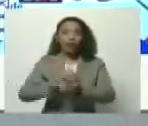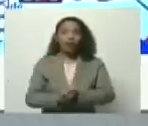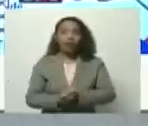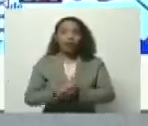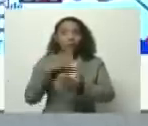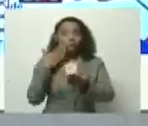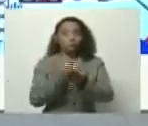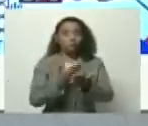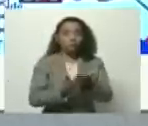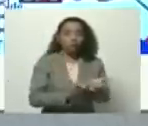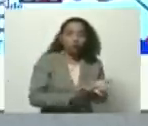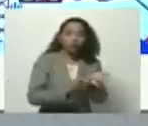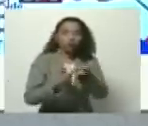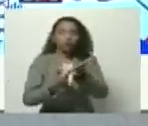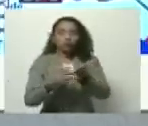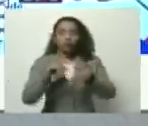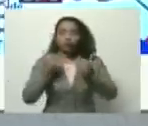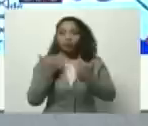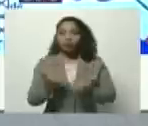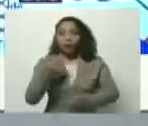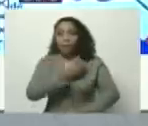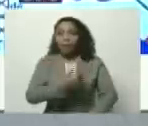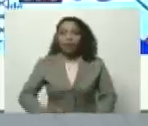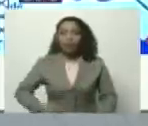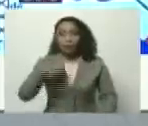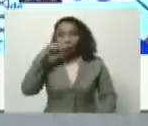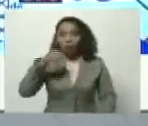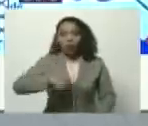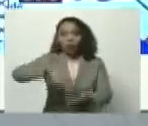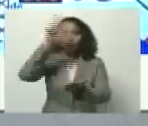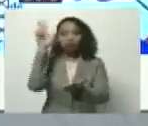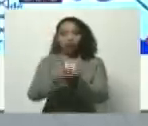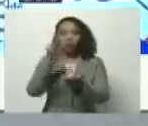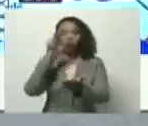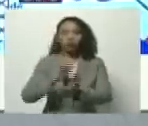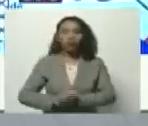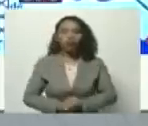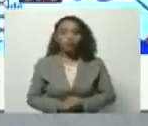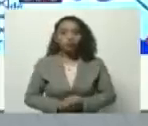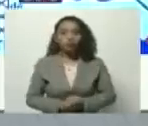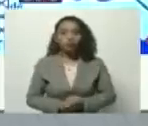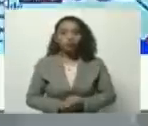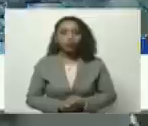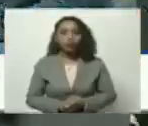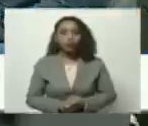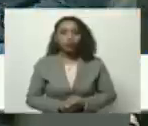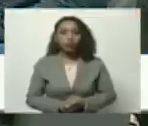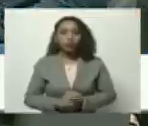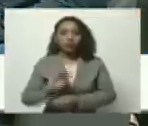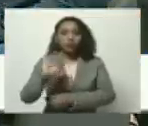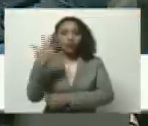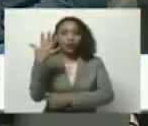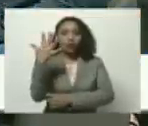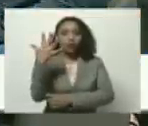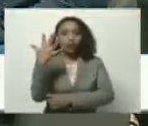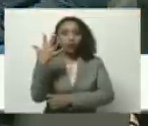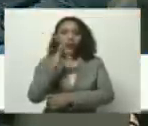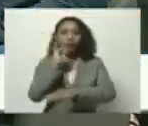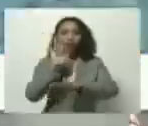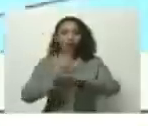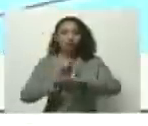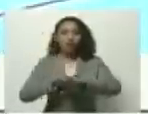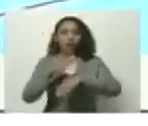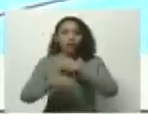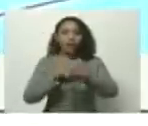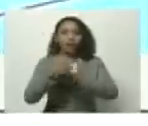e inmediatamente el presidente de Nicolás Maduro lo aprobó. Un quinto anuncio que